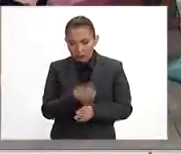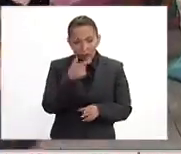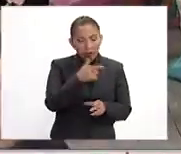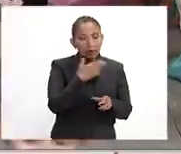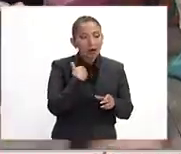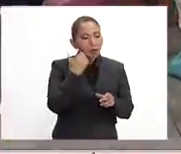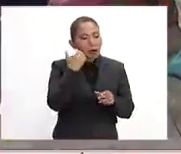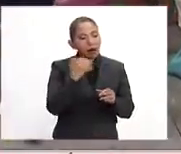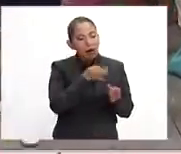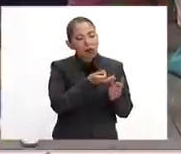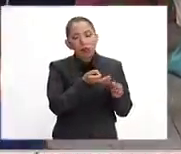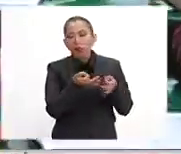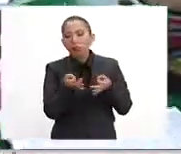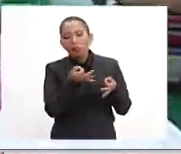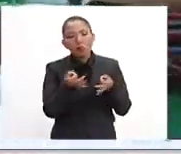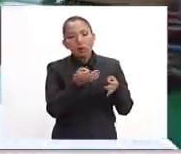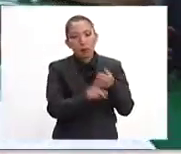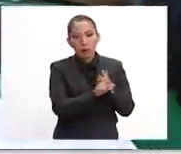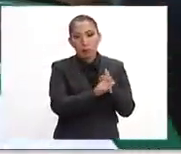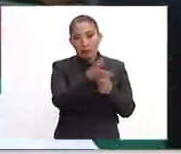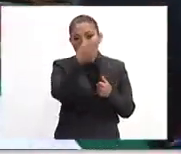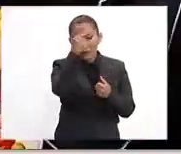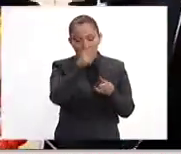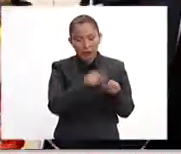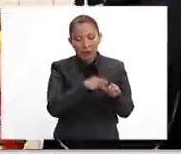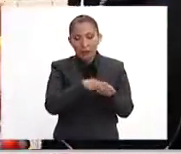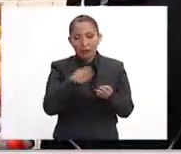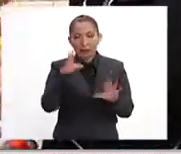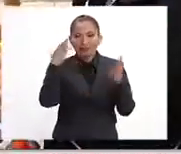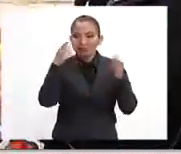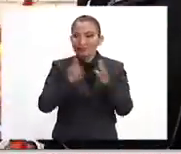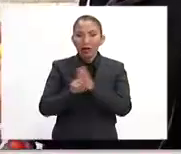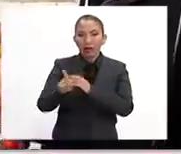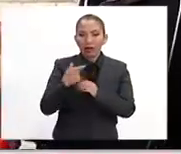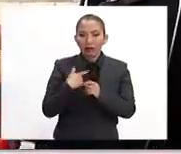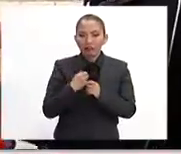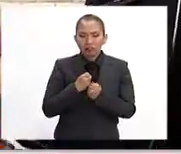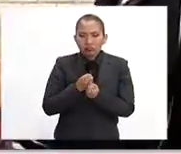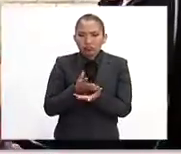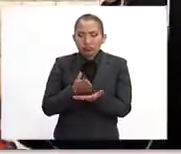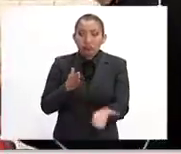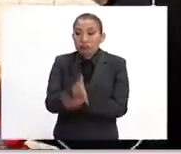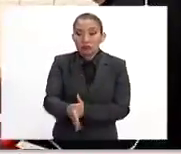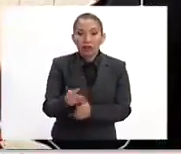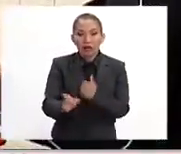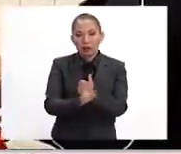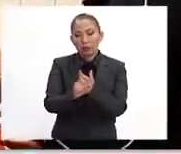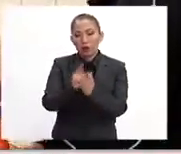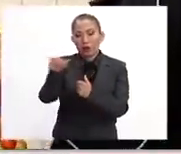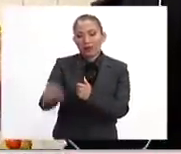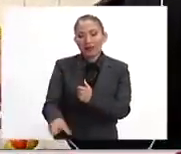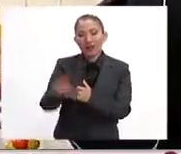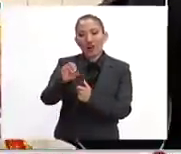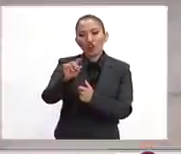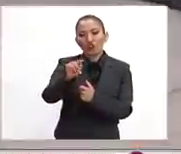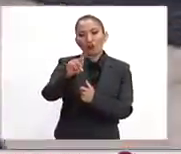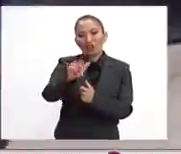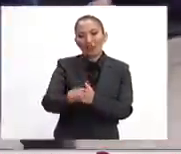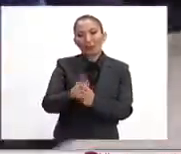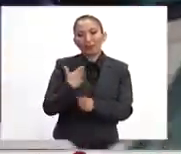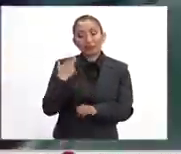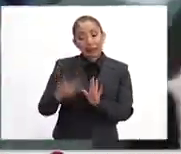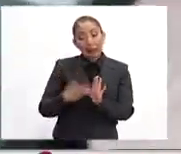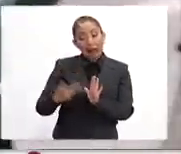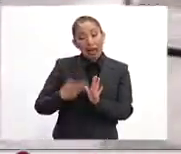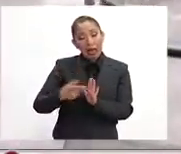inatención va a presentar problemas de aprendizaje y la hiperactividad y la impulsividad lo que va a presentar es problemas de conducta. Es más